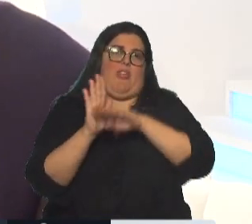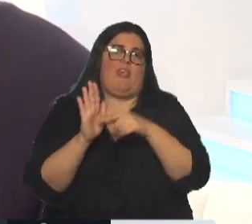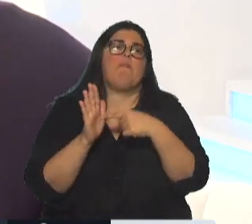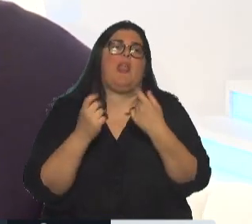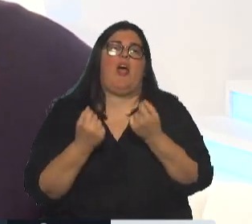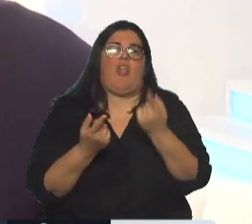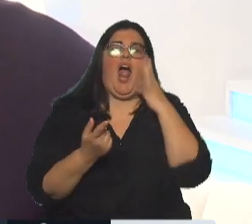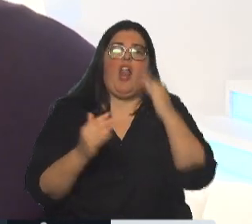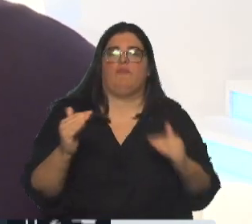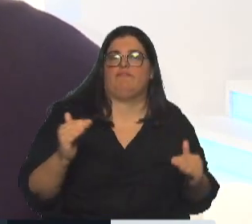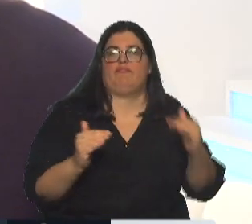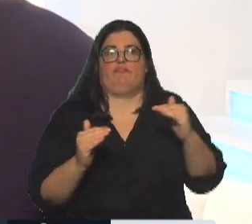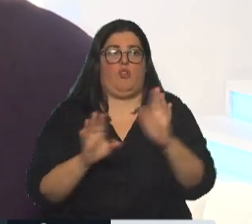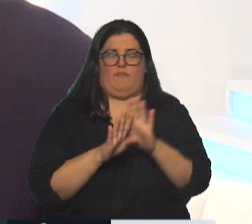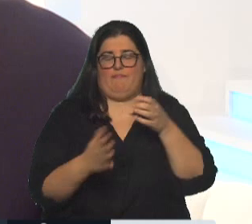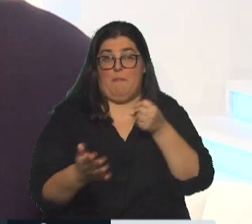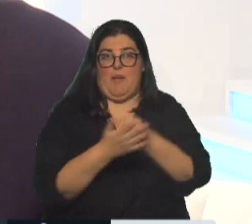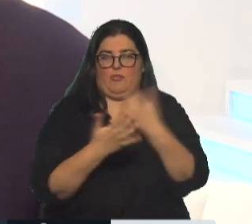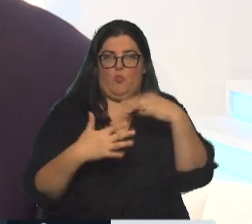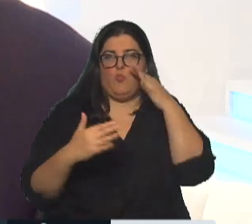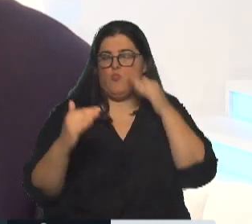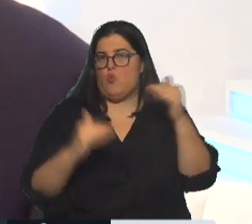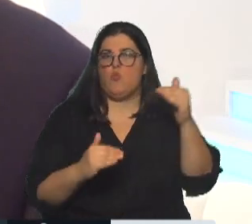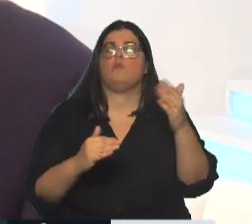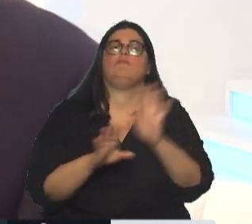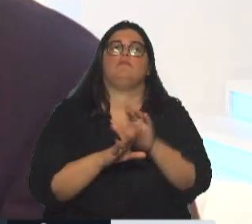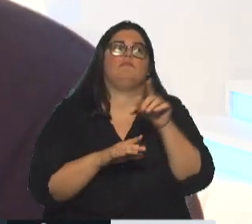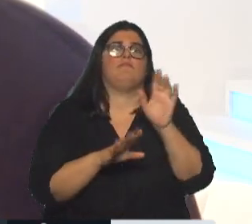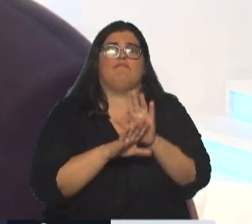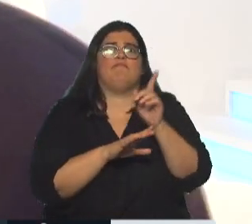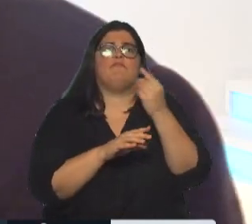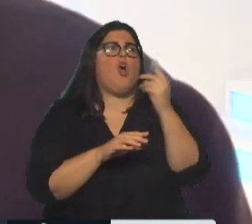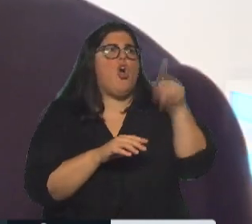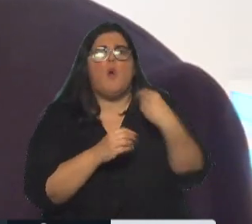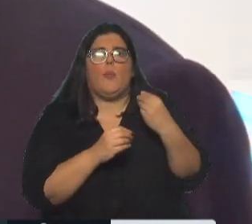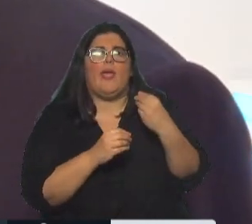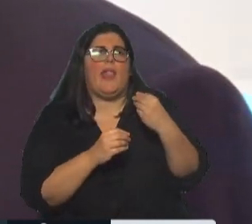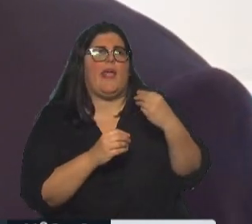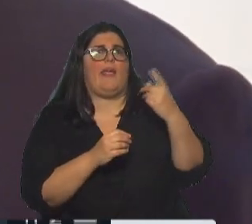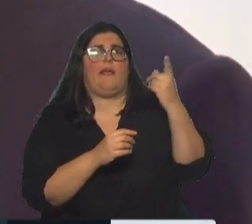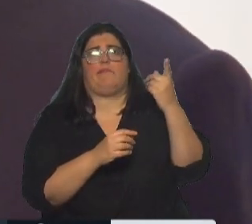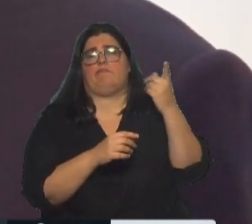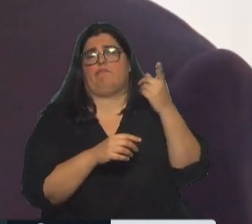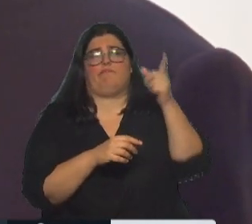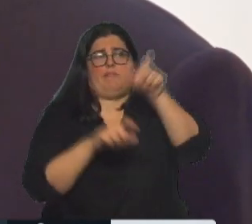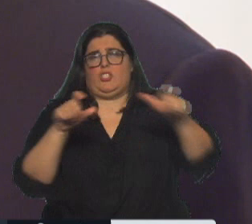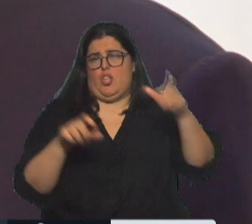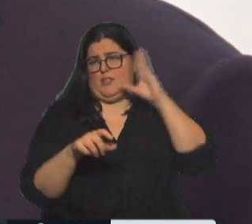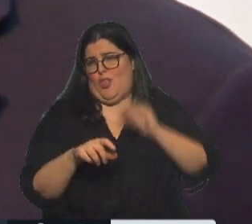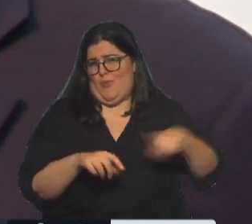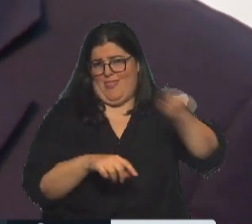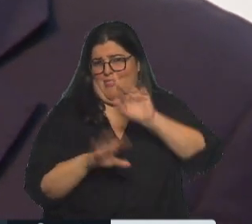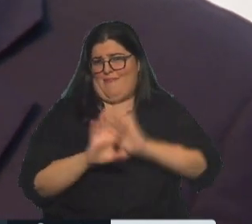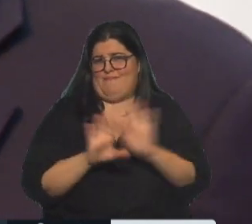el impacto de eso que no es ni más ni menos que la consecuencia de algo que los argentinos ya se olvidaron, que es una deuda